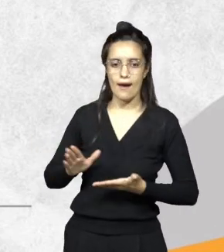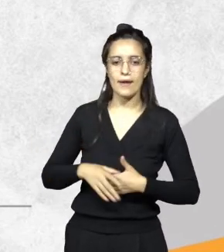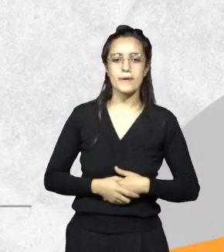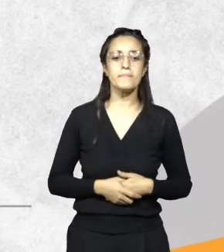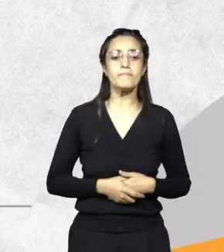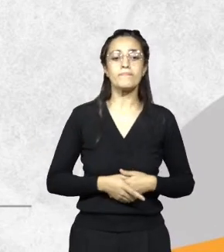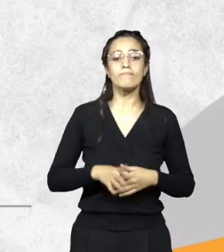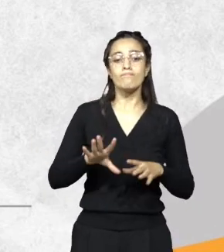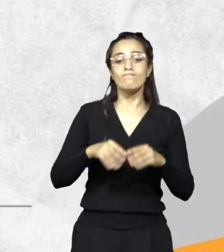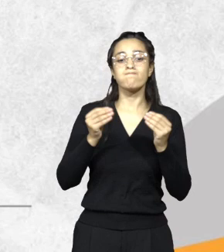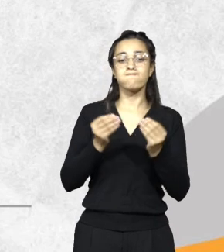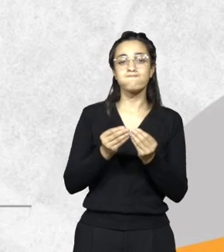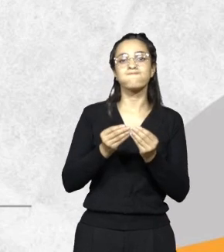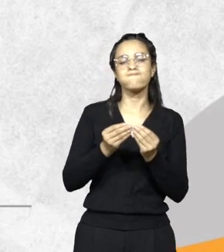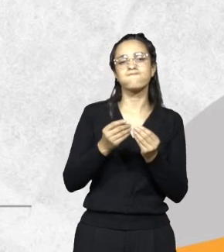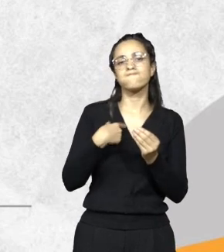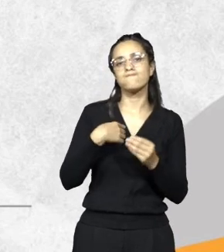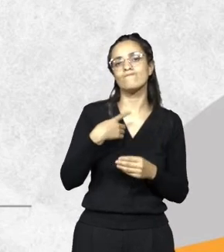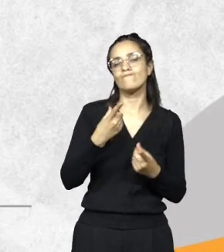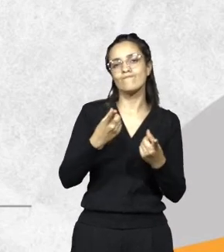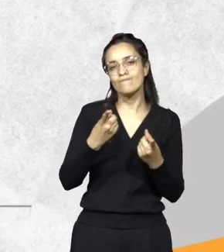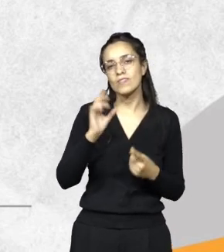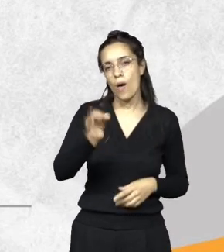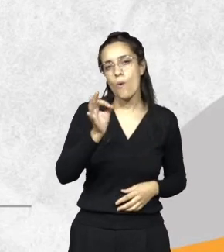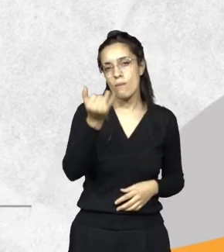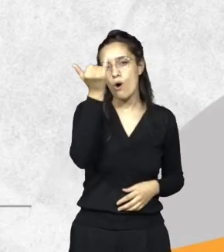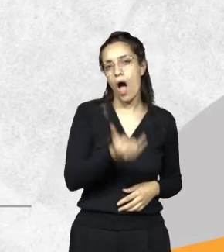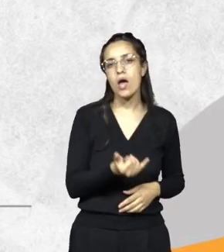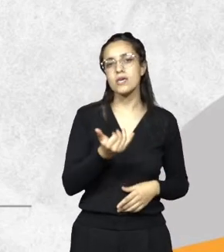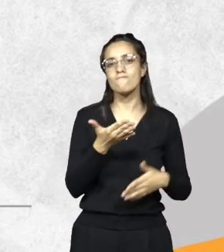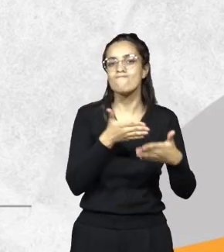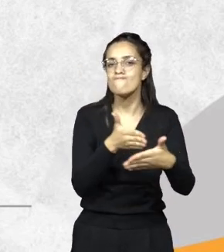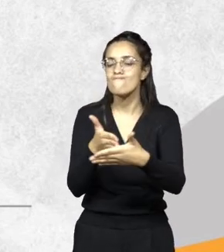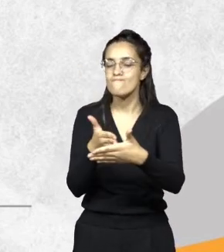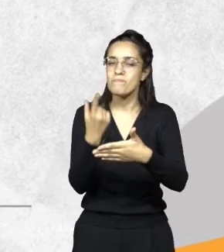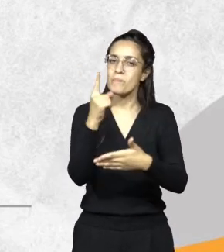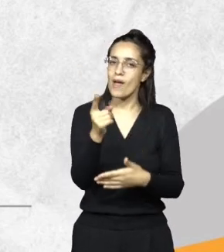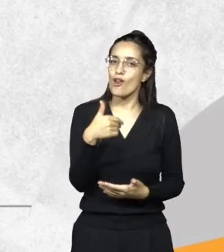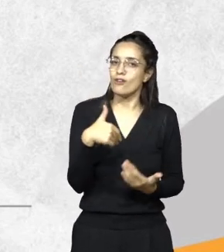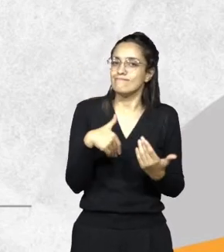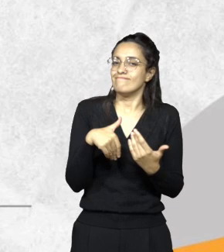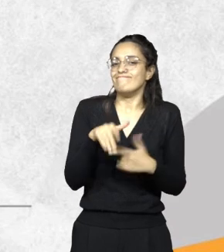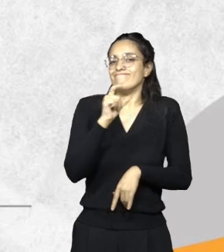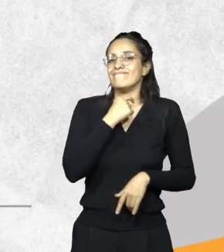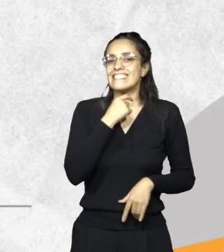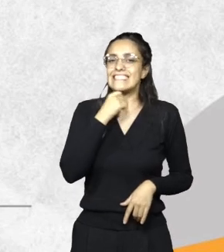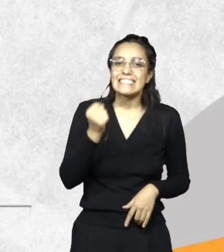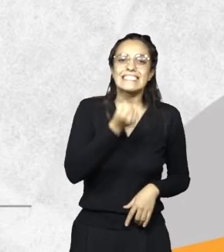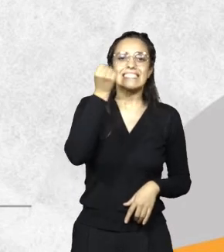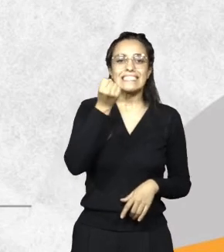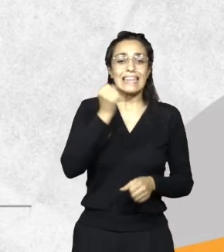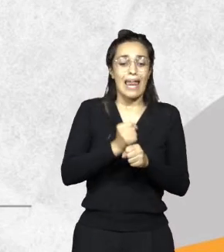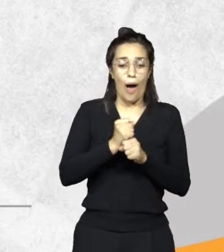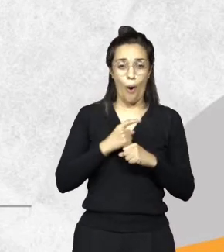Abrirnos, porque sabemos que tenemos ciertas limitantes, pero sobre todo queremos mejorar nuestro trabajo y